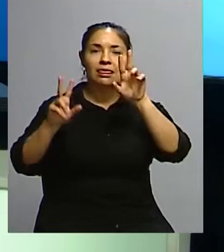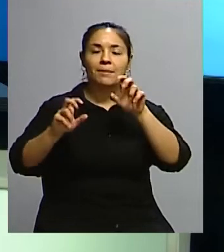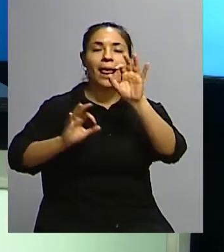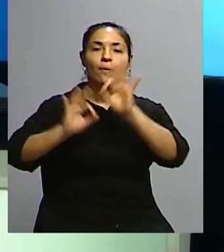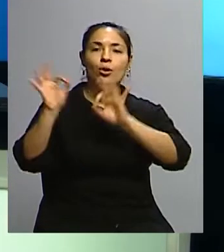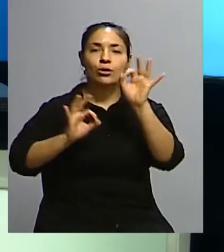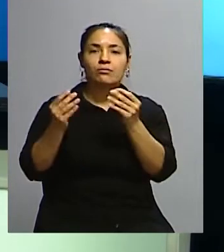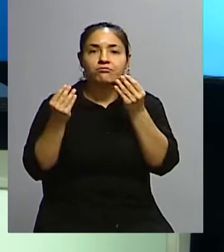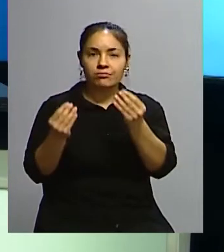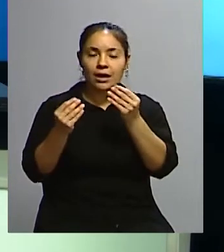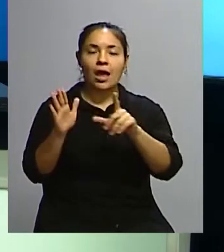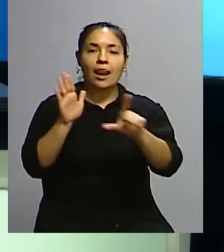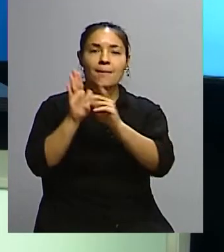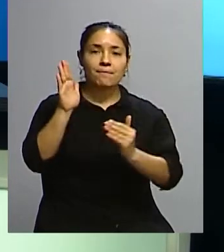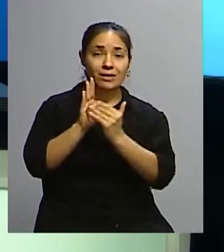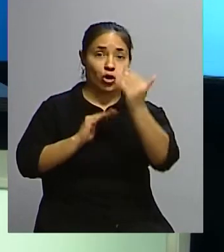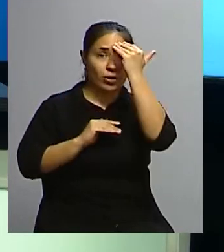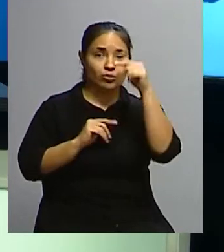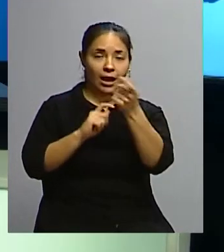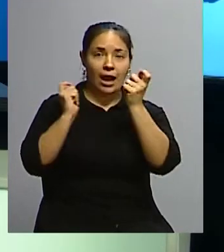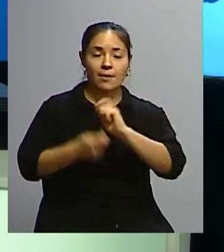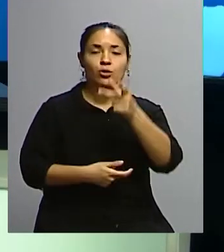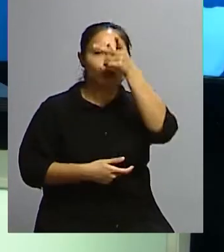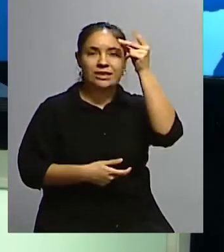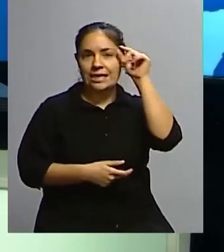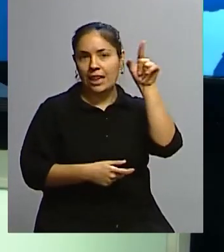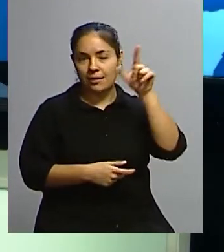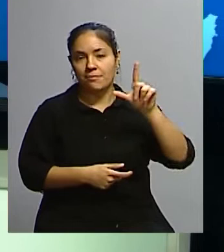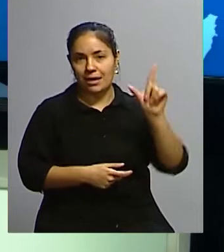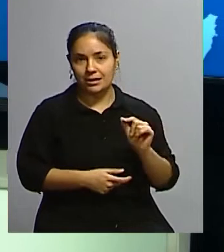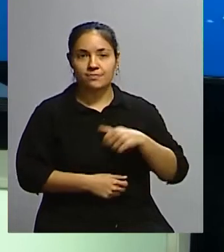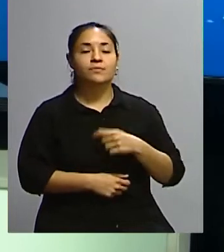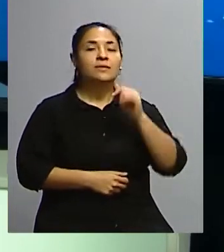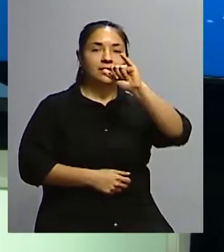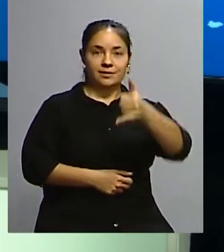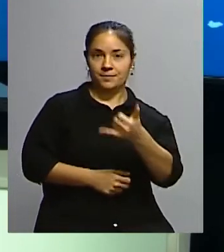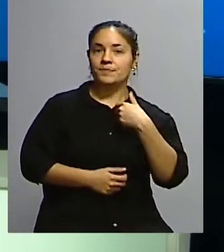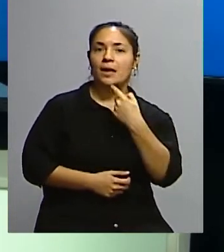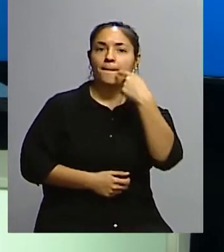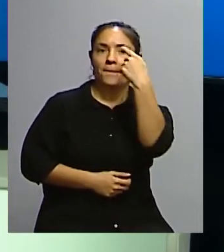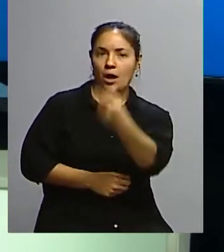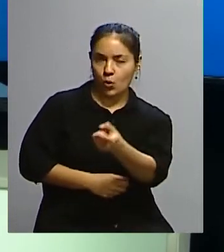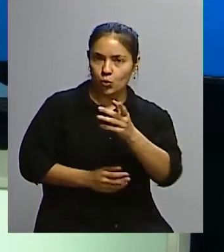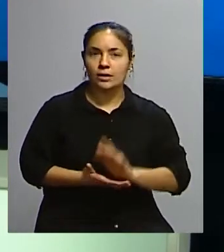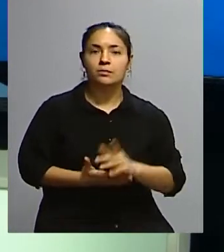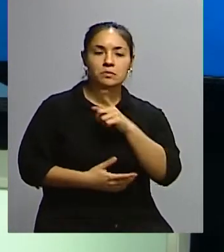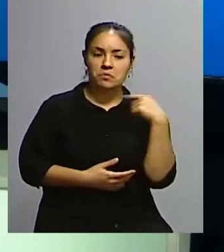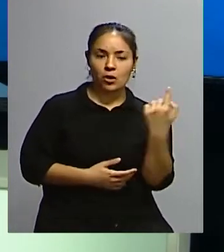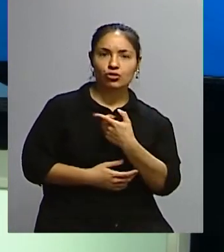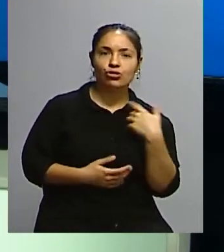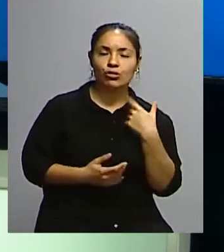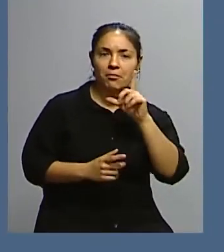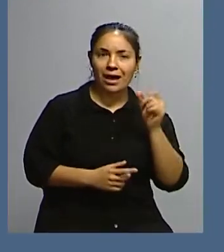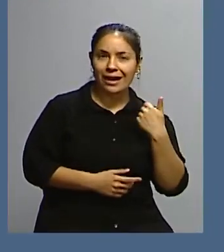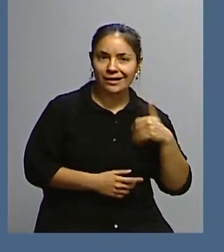constitucional en el vecino país en Chile. Así es. Profesora, le queremos hacer una pregunta que para nosotros, particularmente como